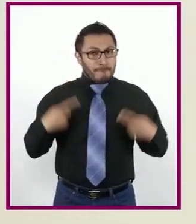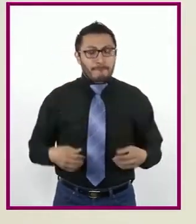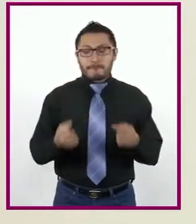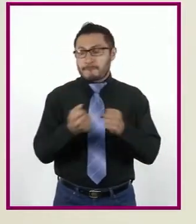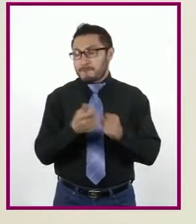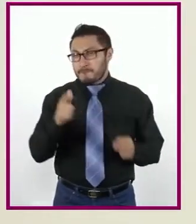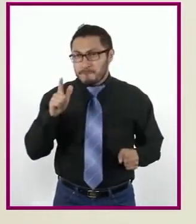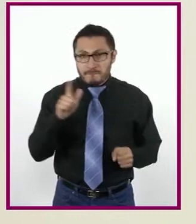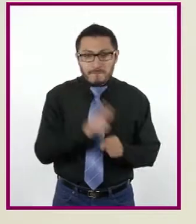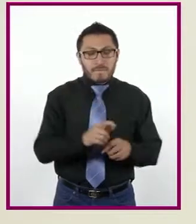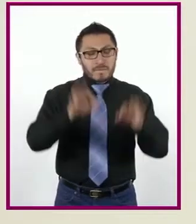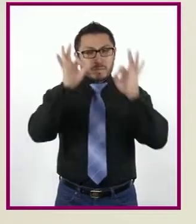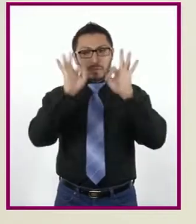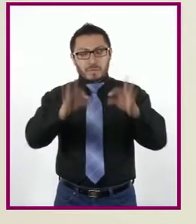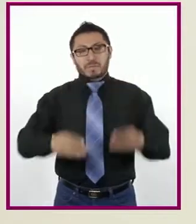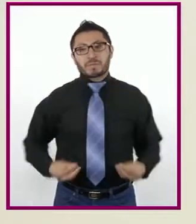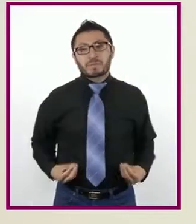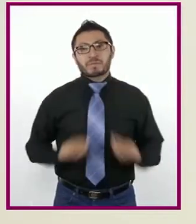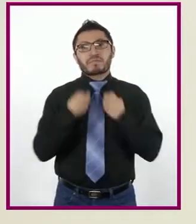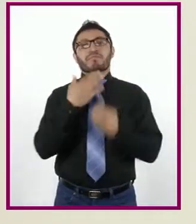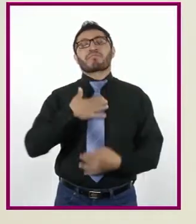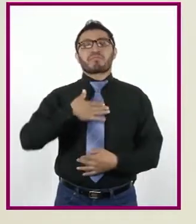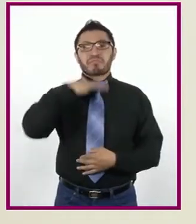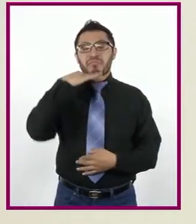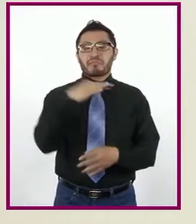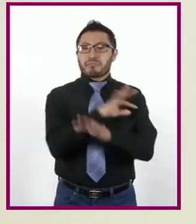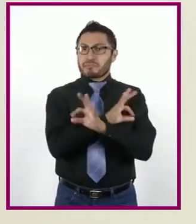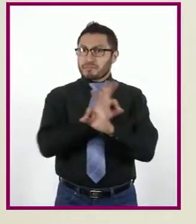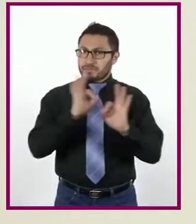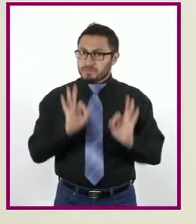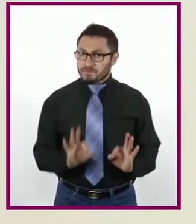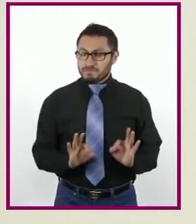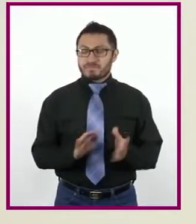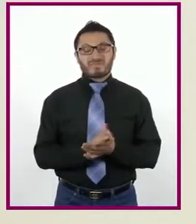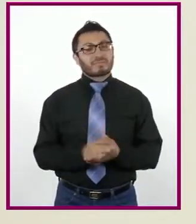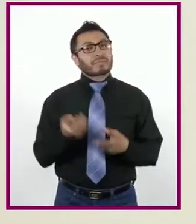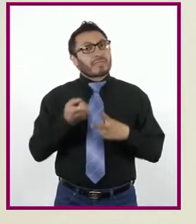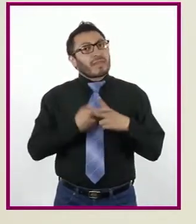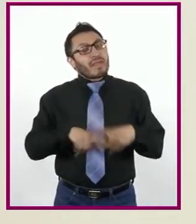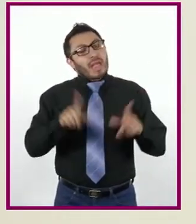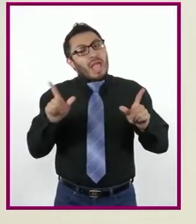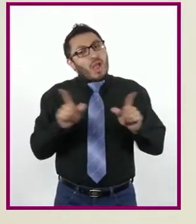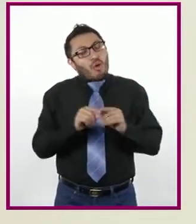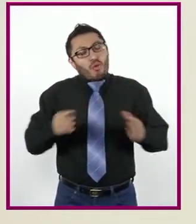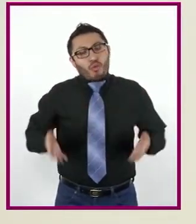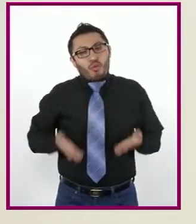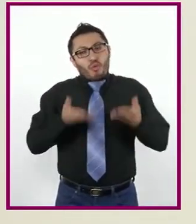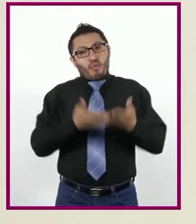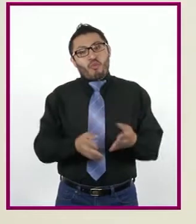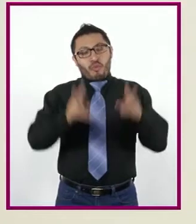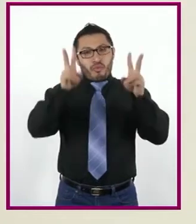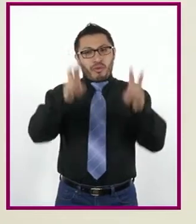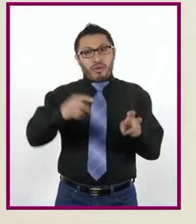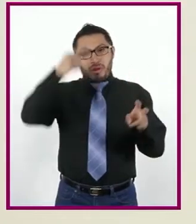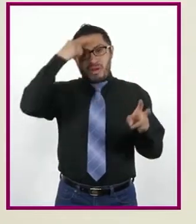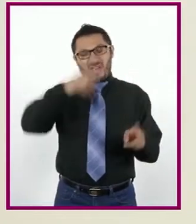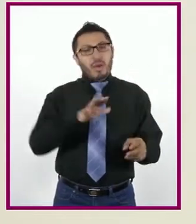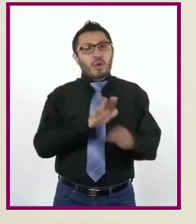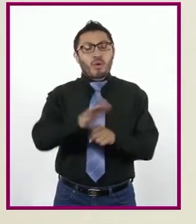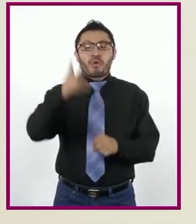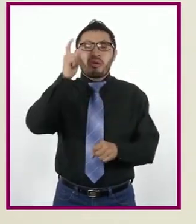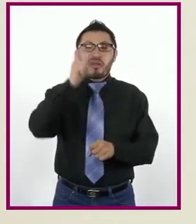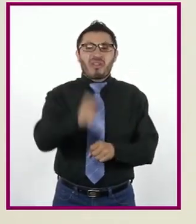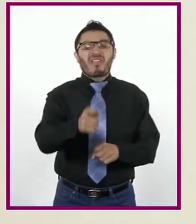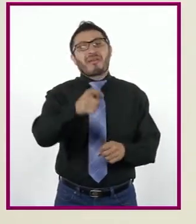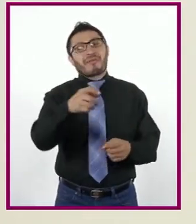alcancen una vida digna y plena. Comencemos con una breve introducción al tema para saber a qué nos referimos con